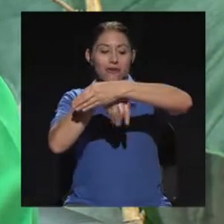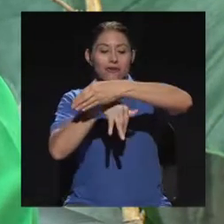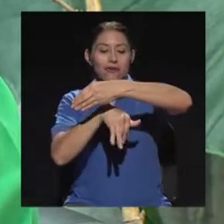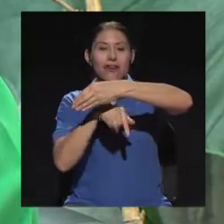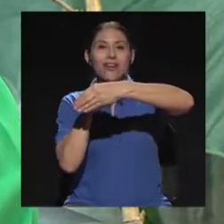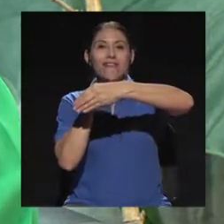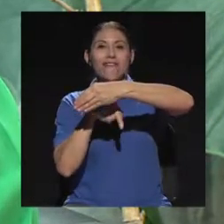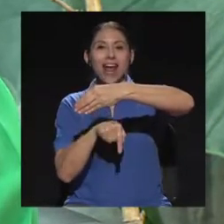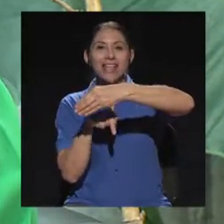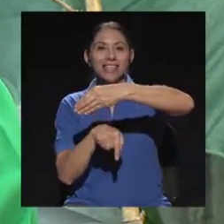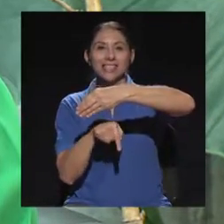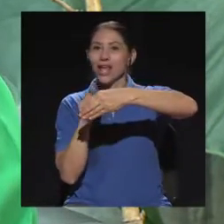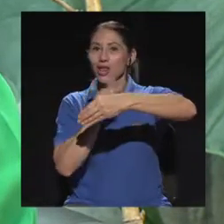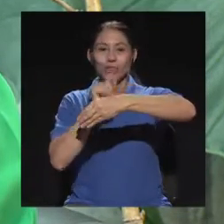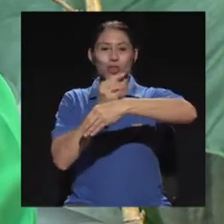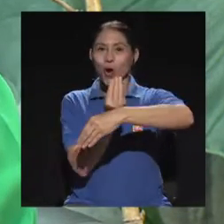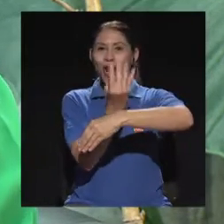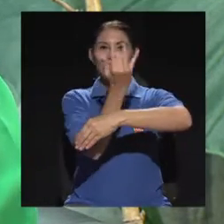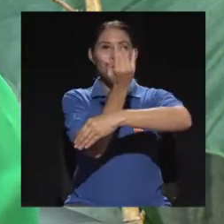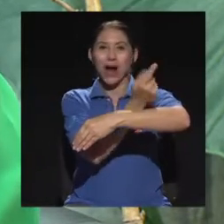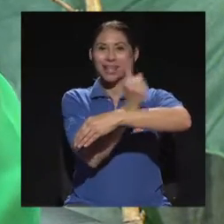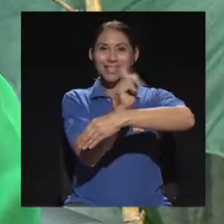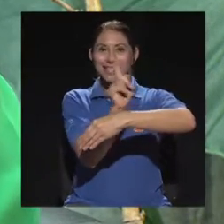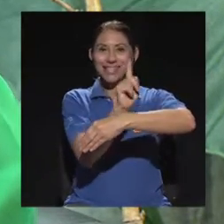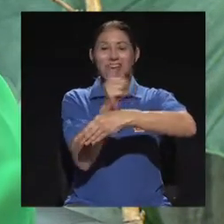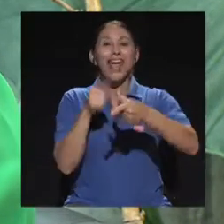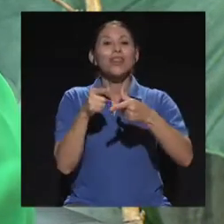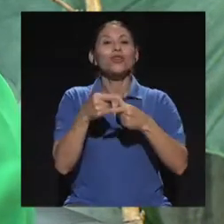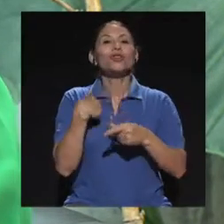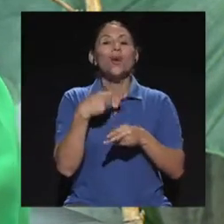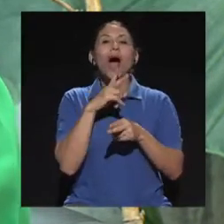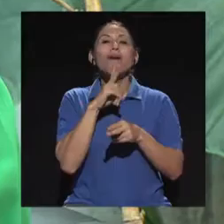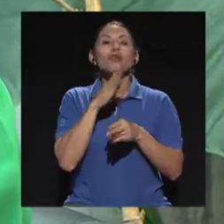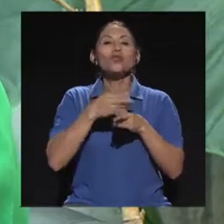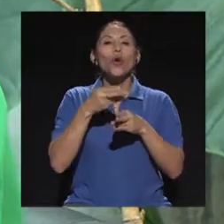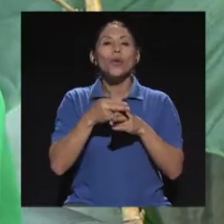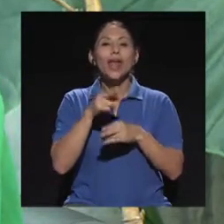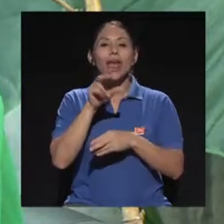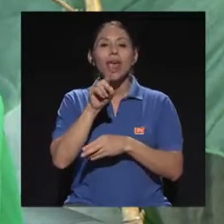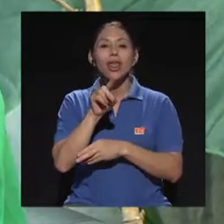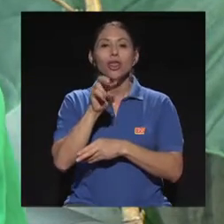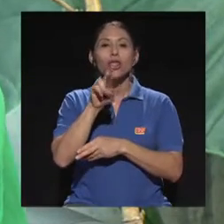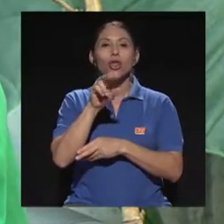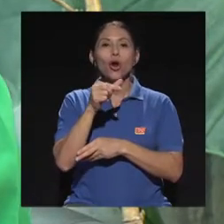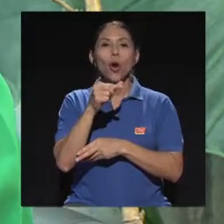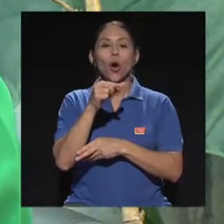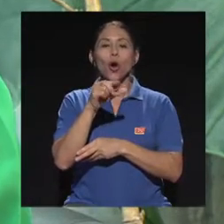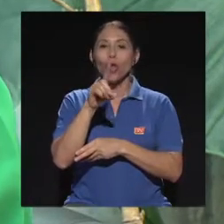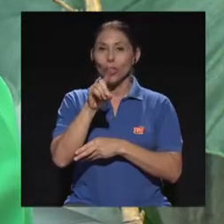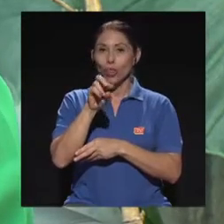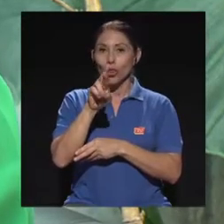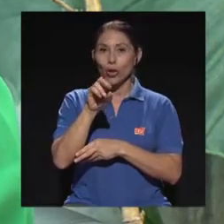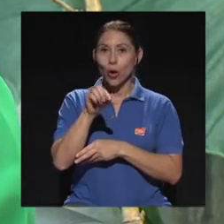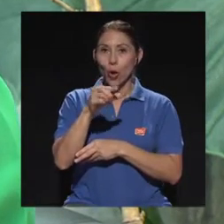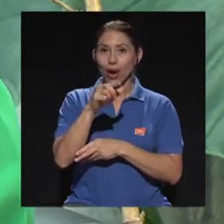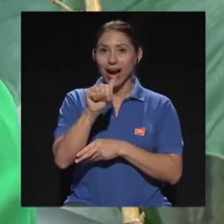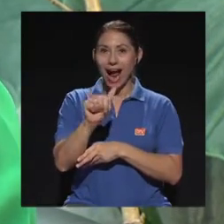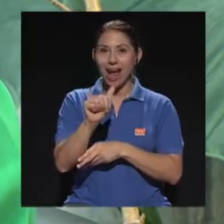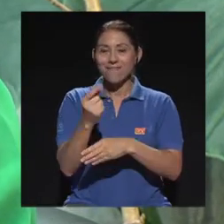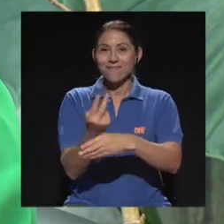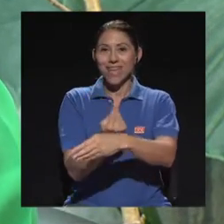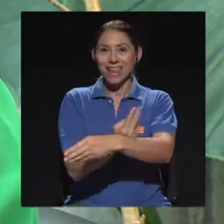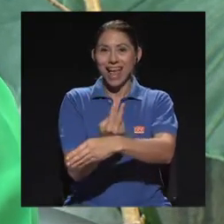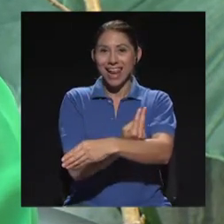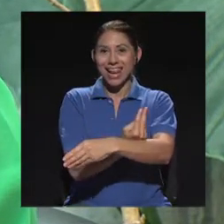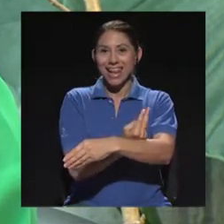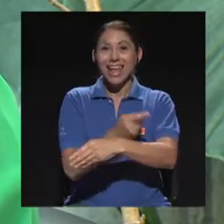hablar de la droga vegetal, que la droga es, se define como la parte de la planta, que se utiliza en terapéutica